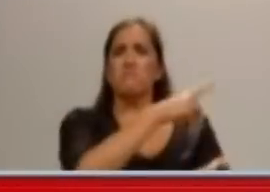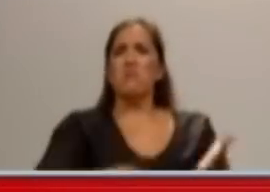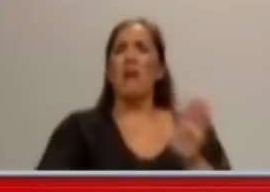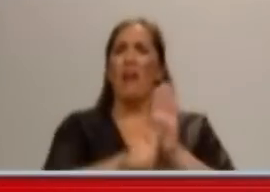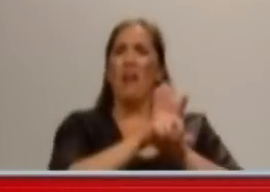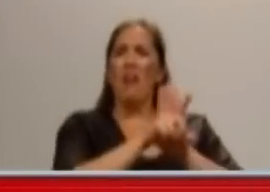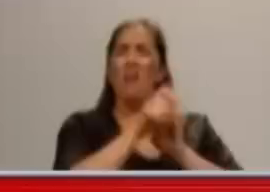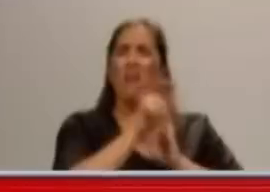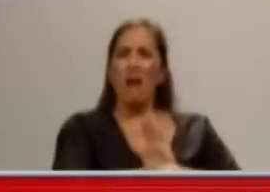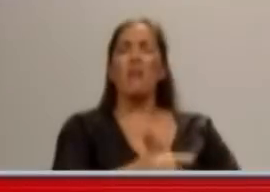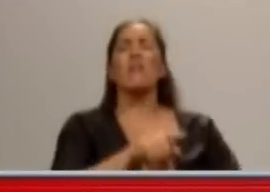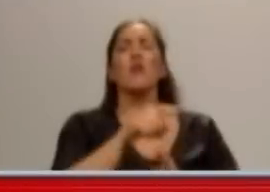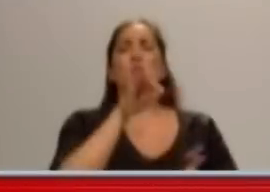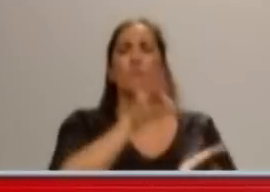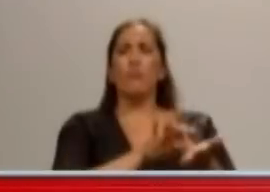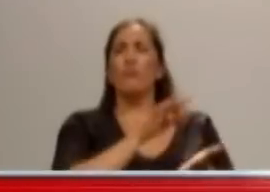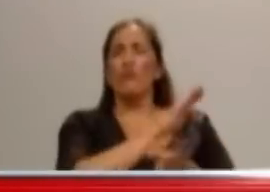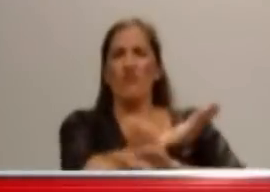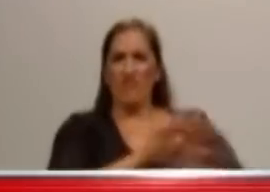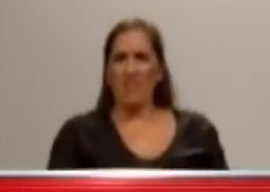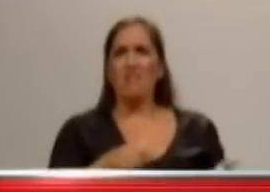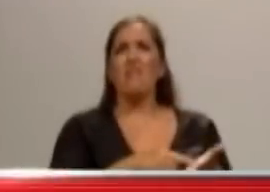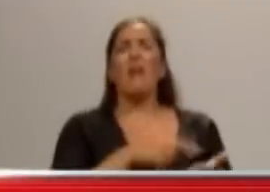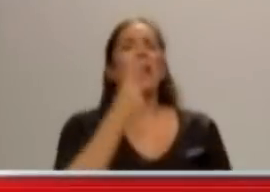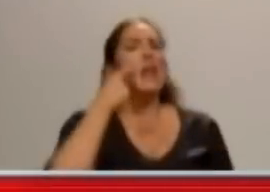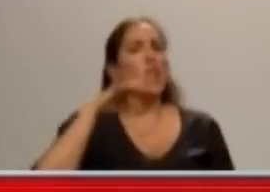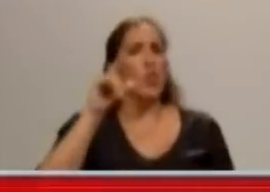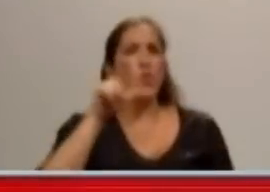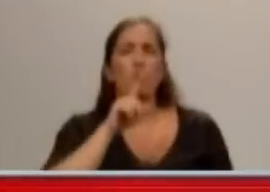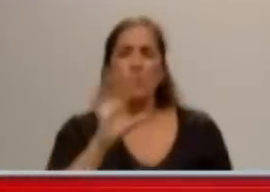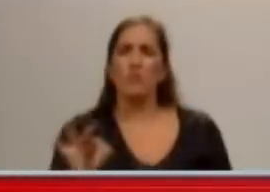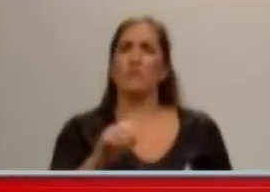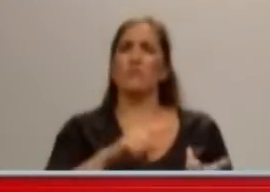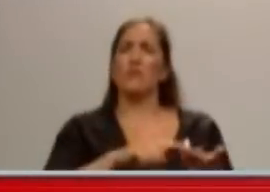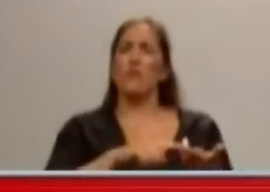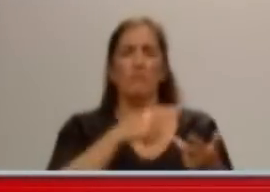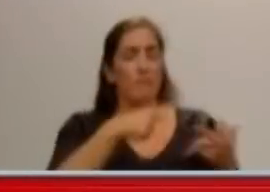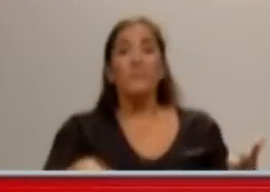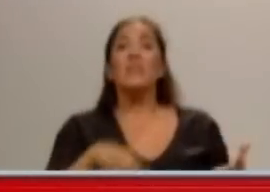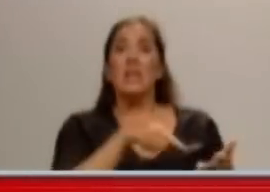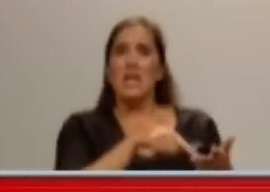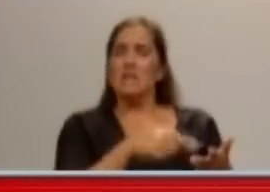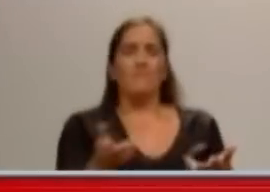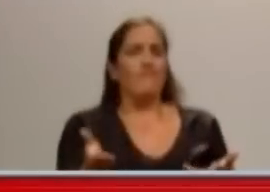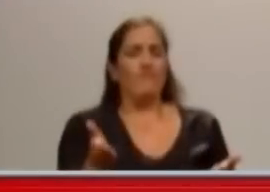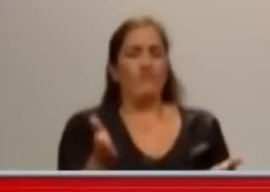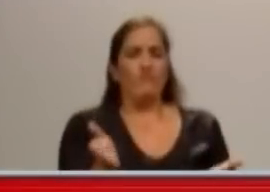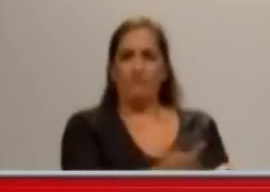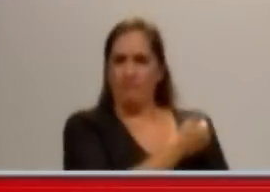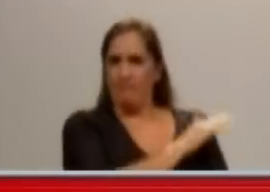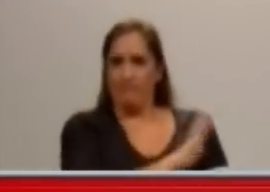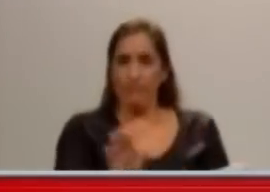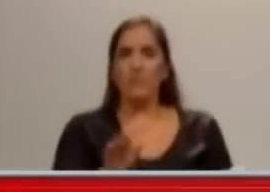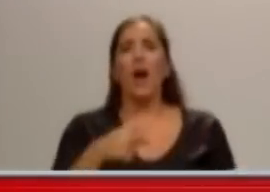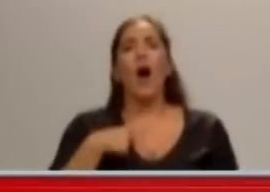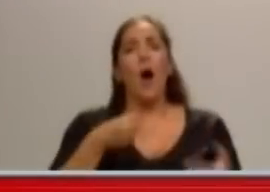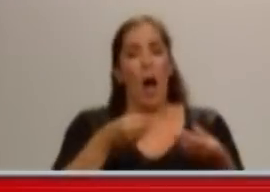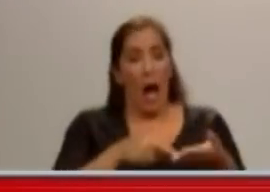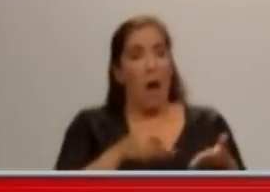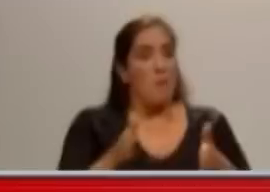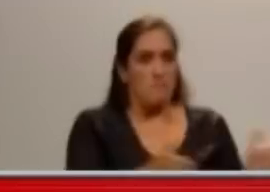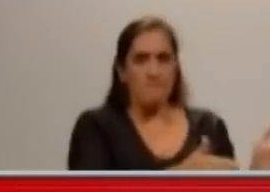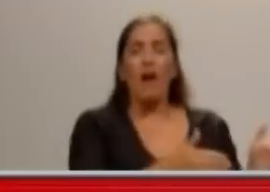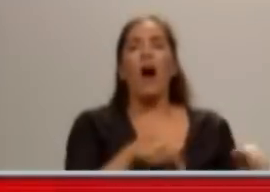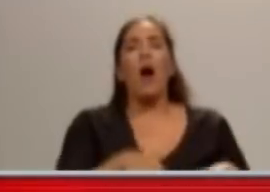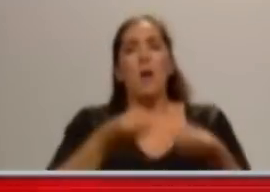lo que era el suicidio, entre comillas, a decir que estaba convencida, aun cuando sin pruebas, de que no era un suicidio, ahí está en donde